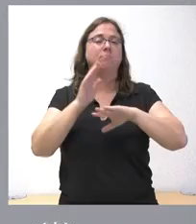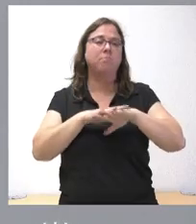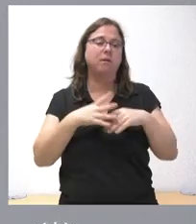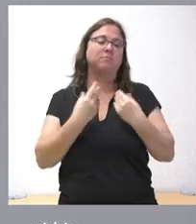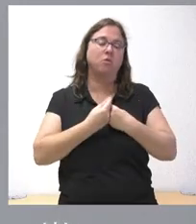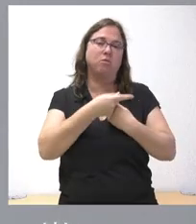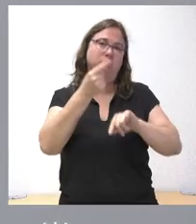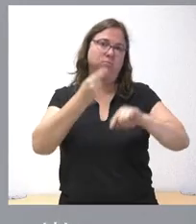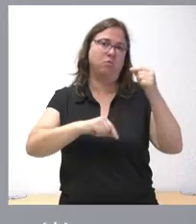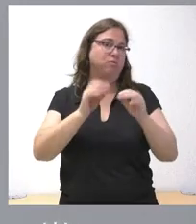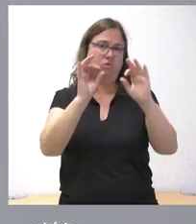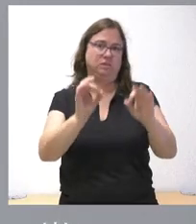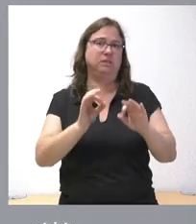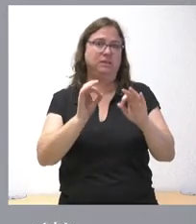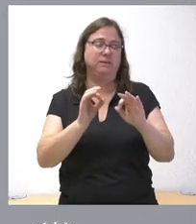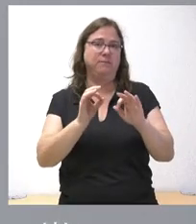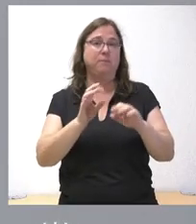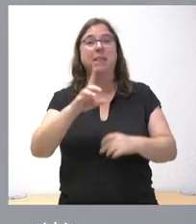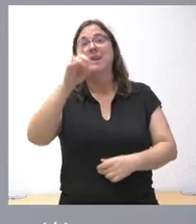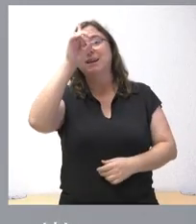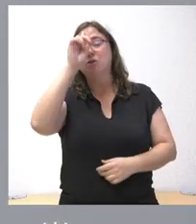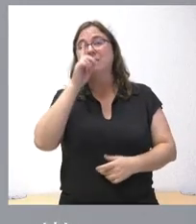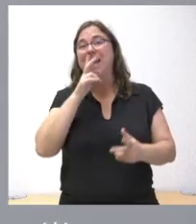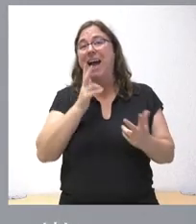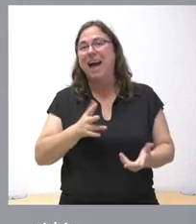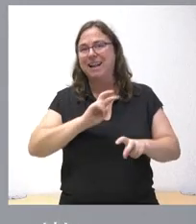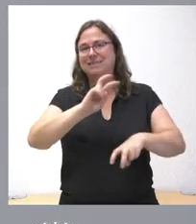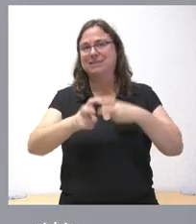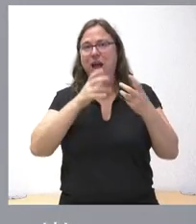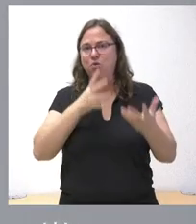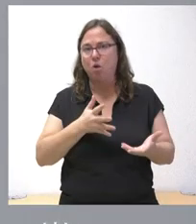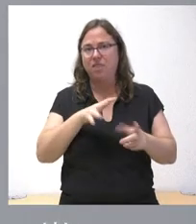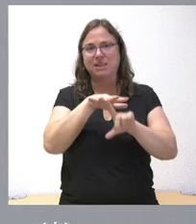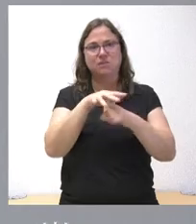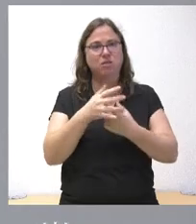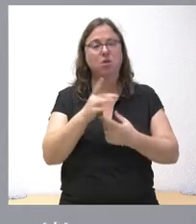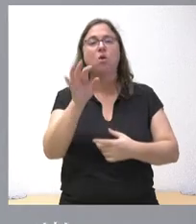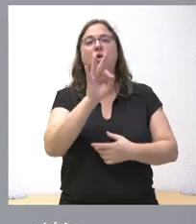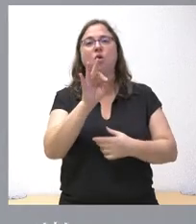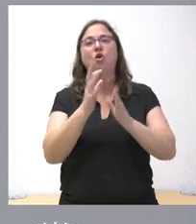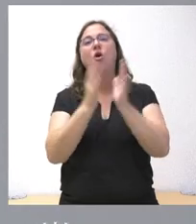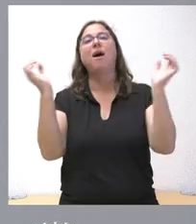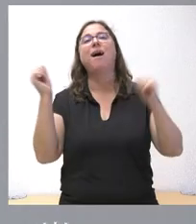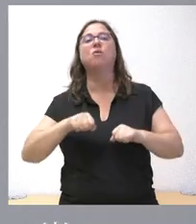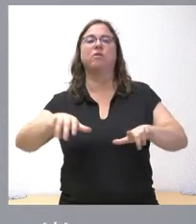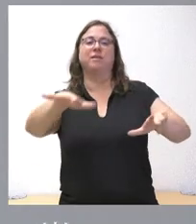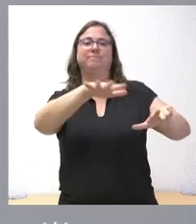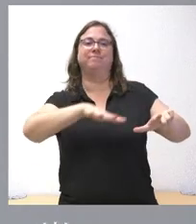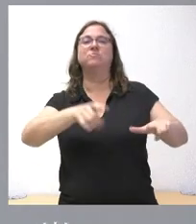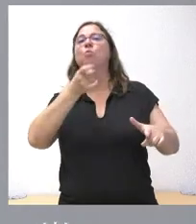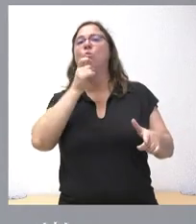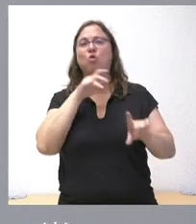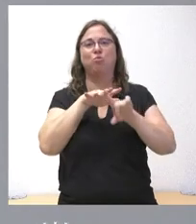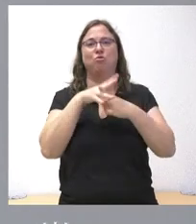presupuesto. No sé si es tanto actualizar el escenario como acordar el escenario que va a